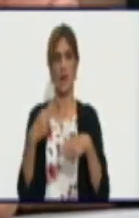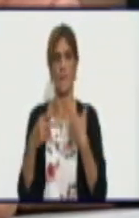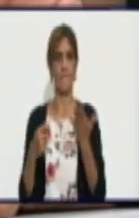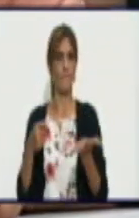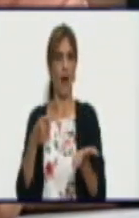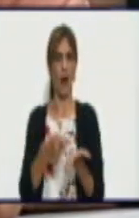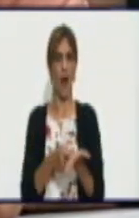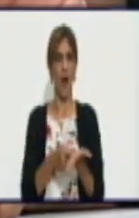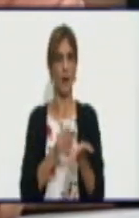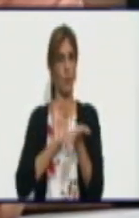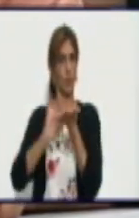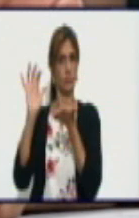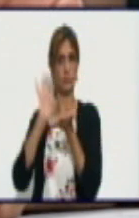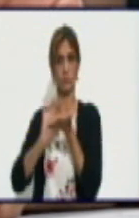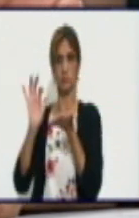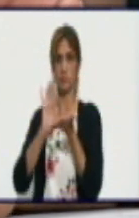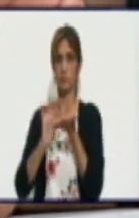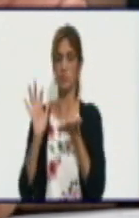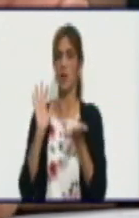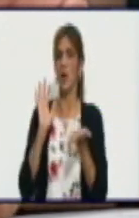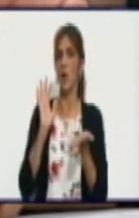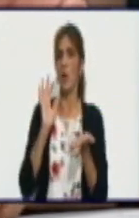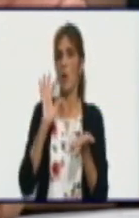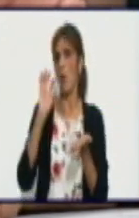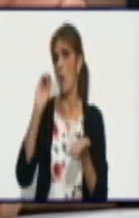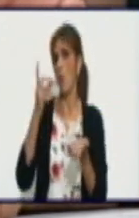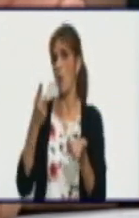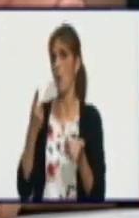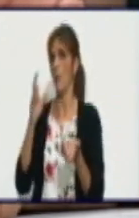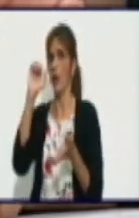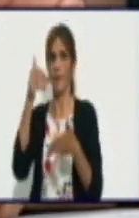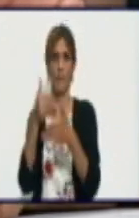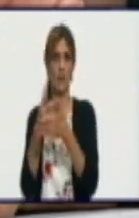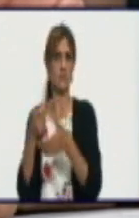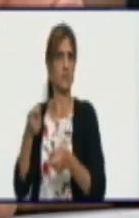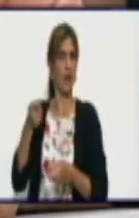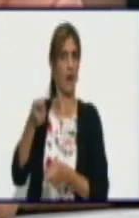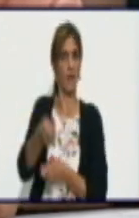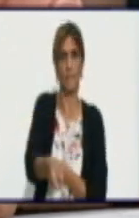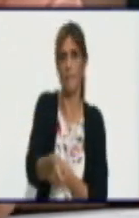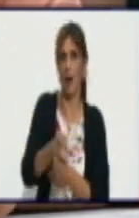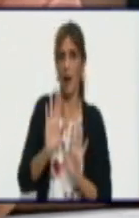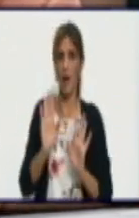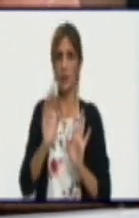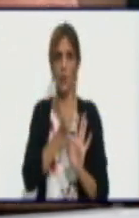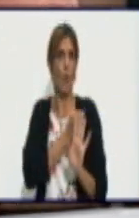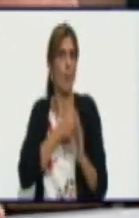transfer móvil, por la banca remota. El que escoja o el pago directo no